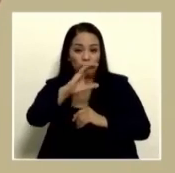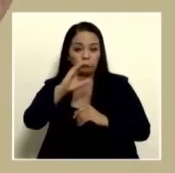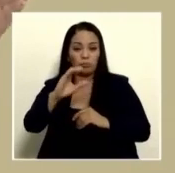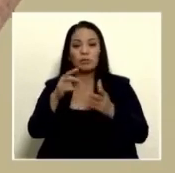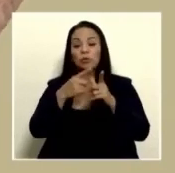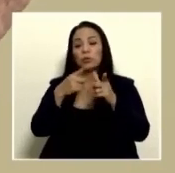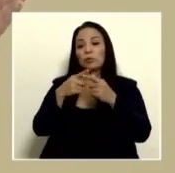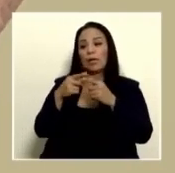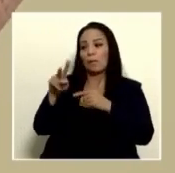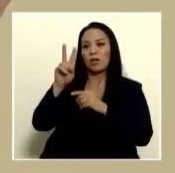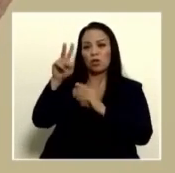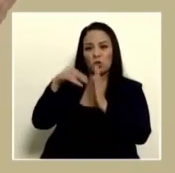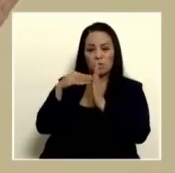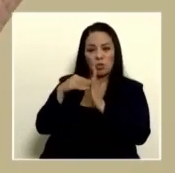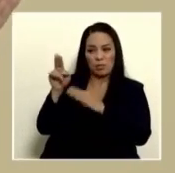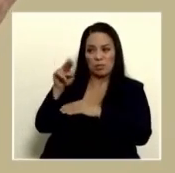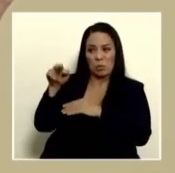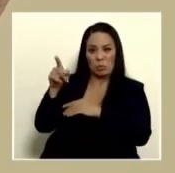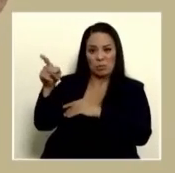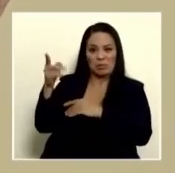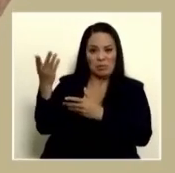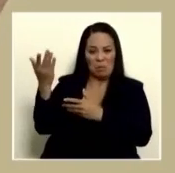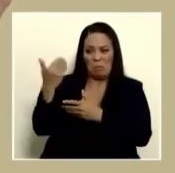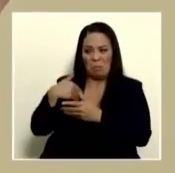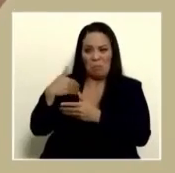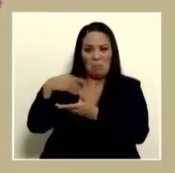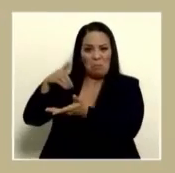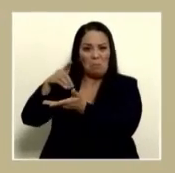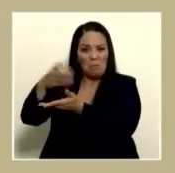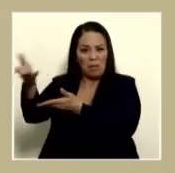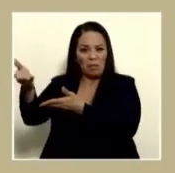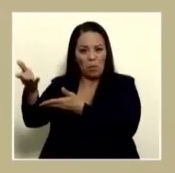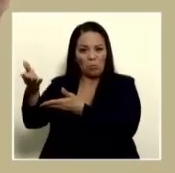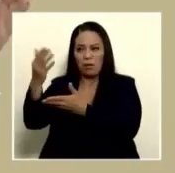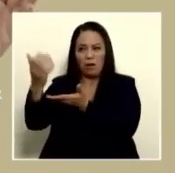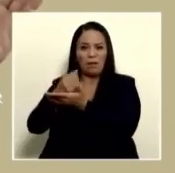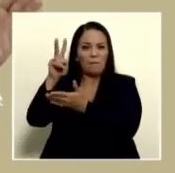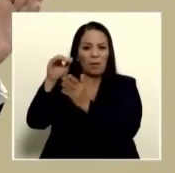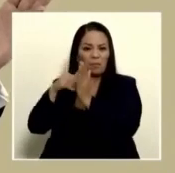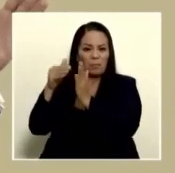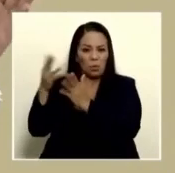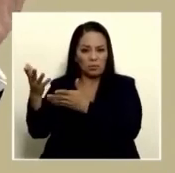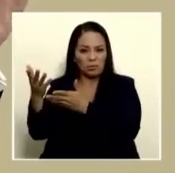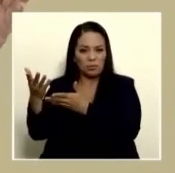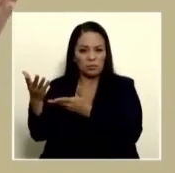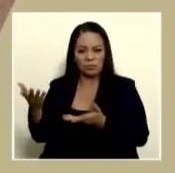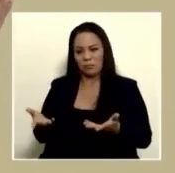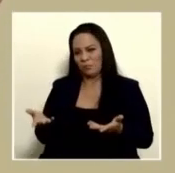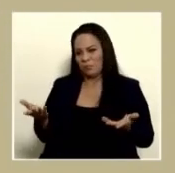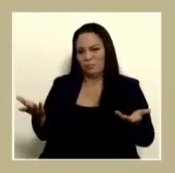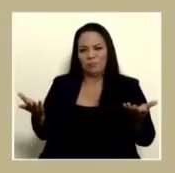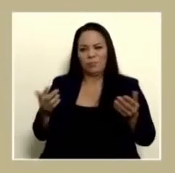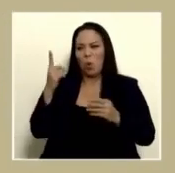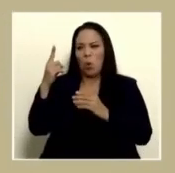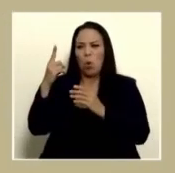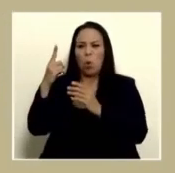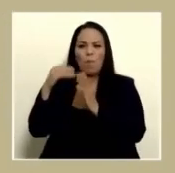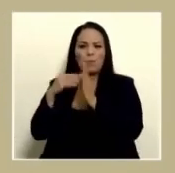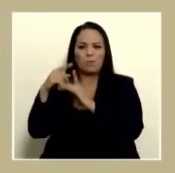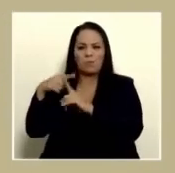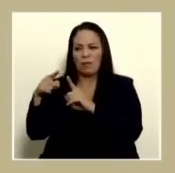2 millones de pesos a un médico que sean 20 millones de pesos que los hay o millón y medio a uno que se gana 15